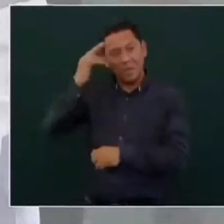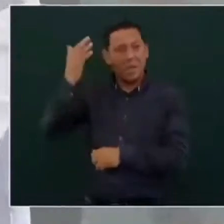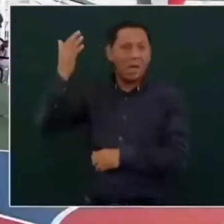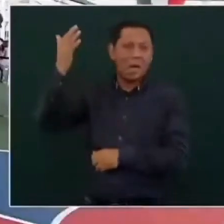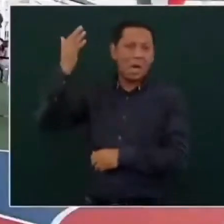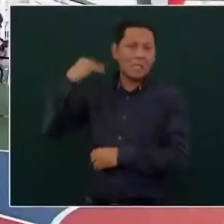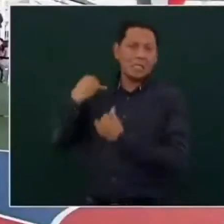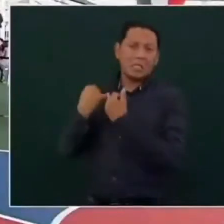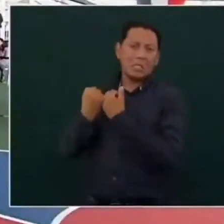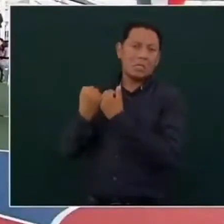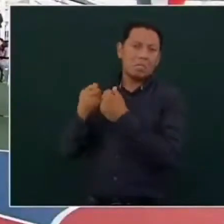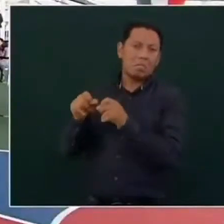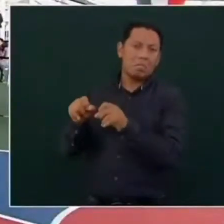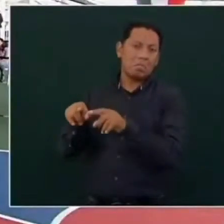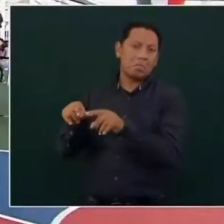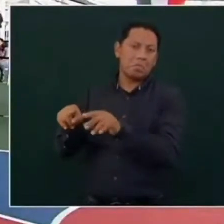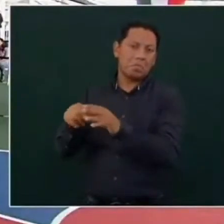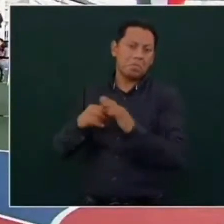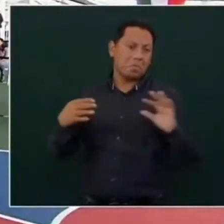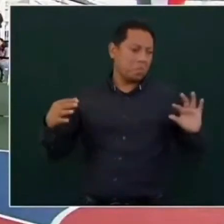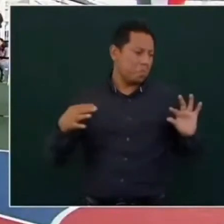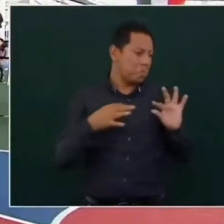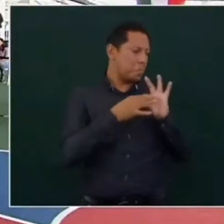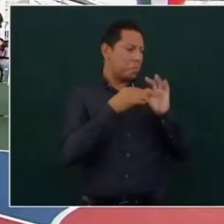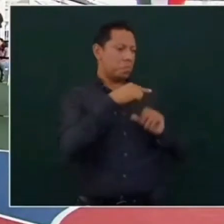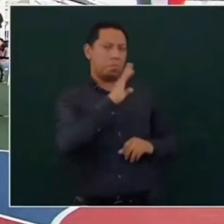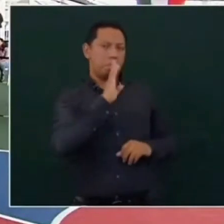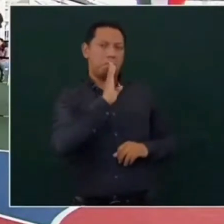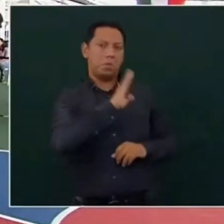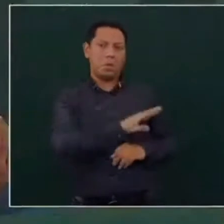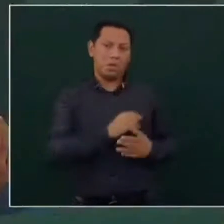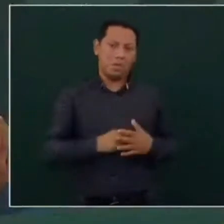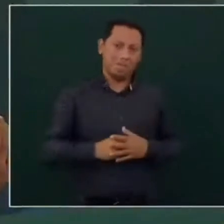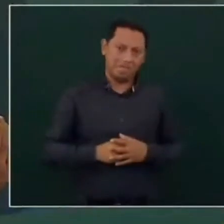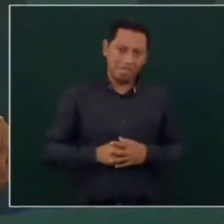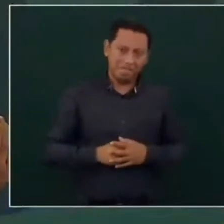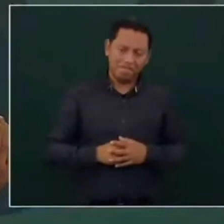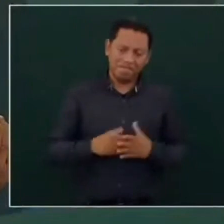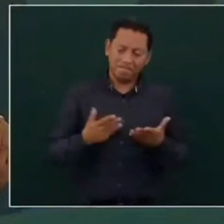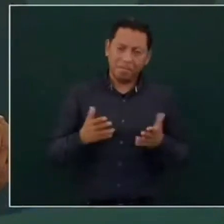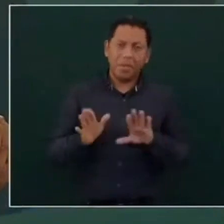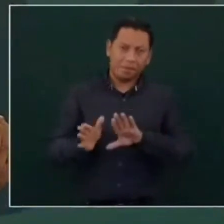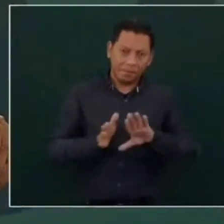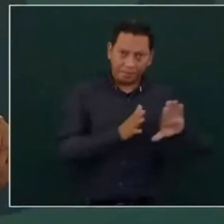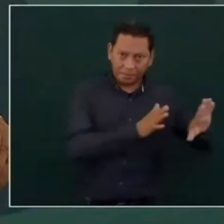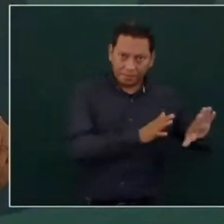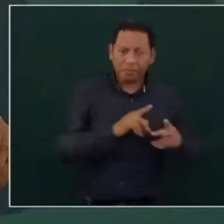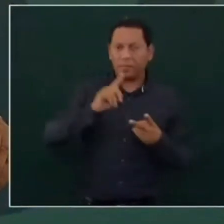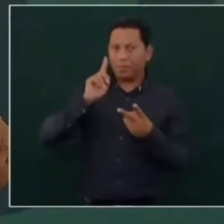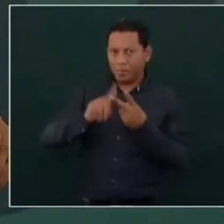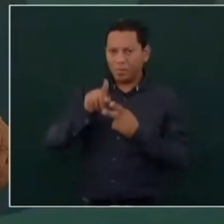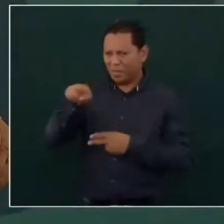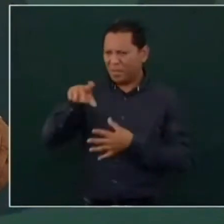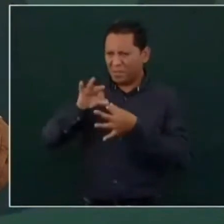Lo otro que planteas, vamos a revisarlo, no tiene nada que ver con dos bocas.